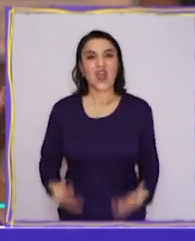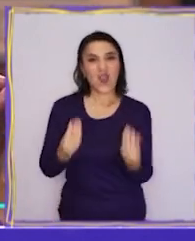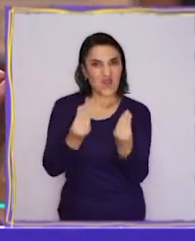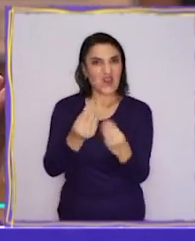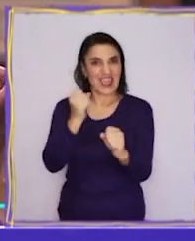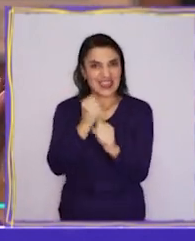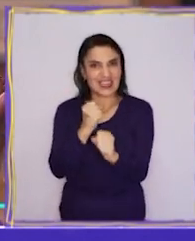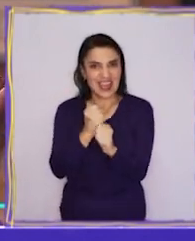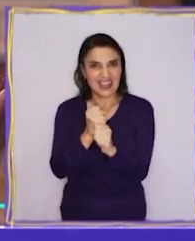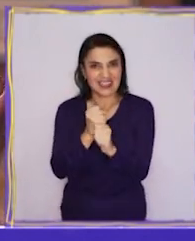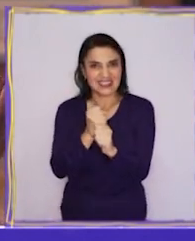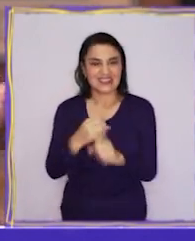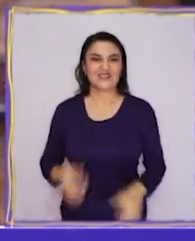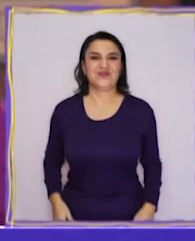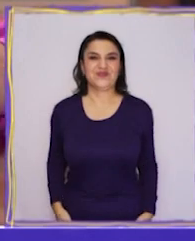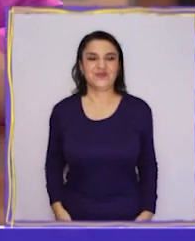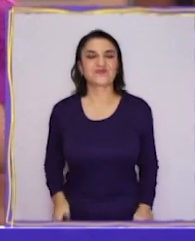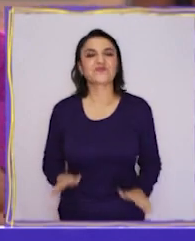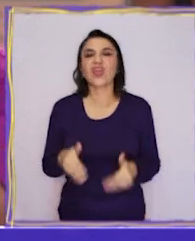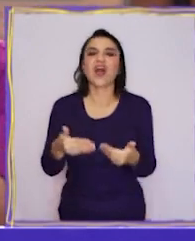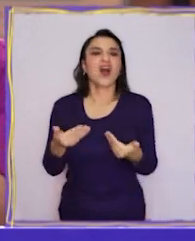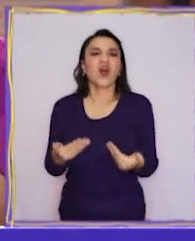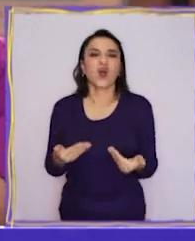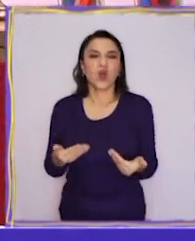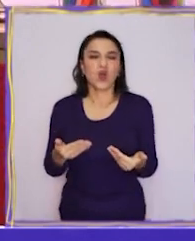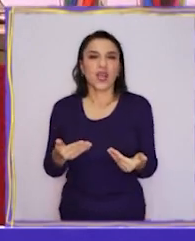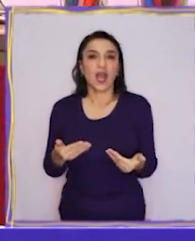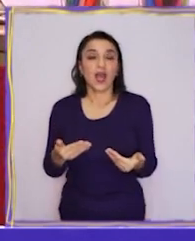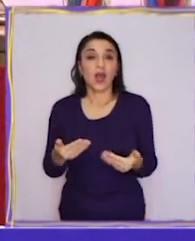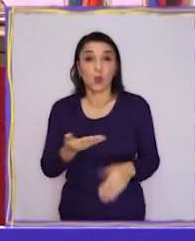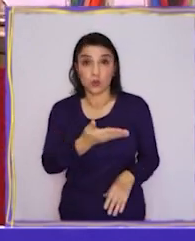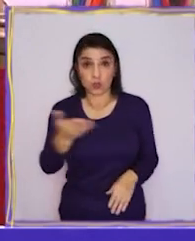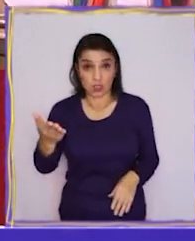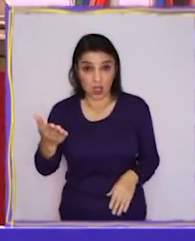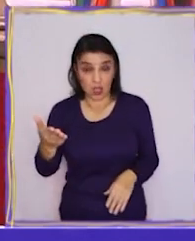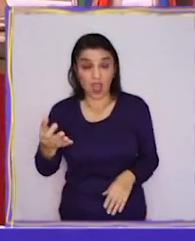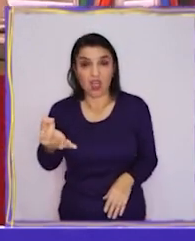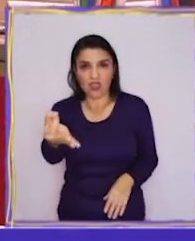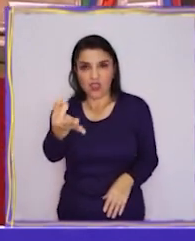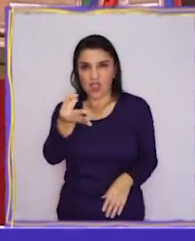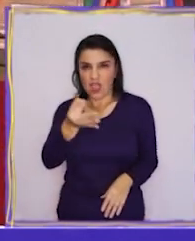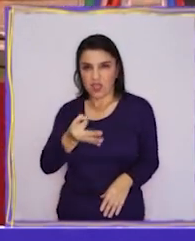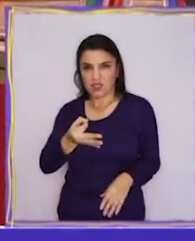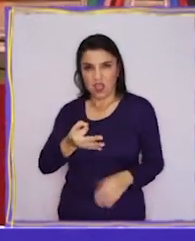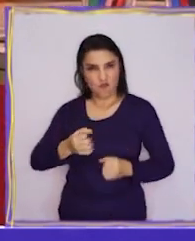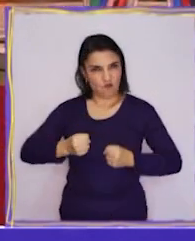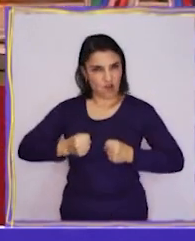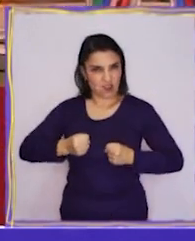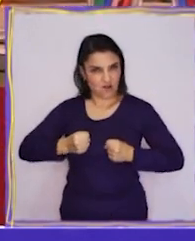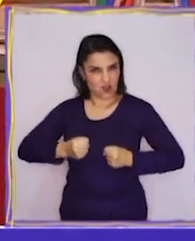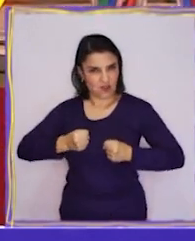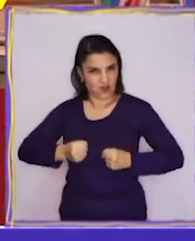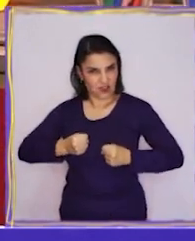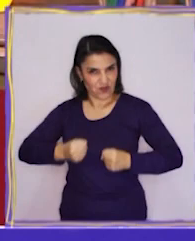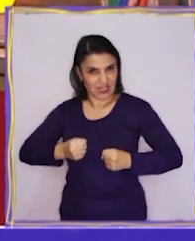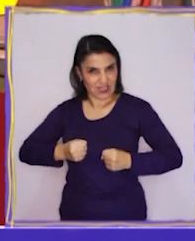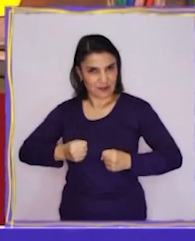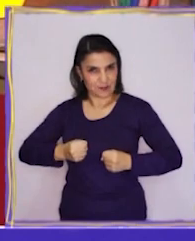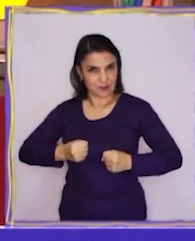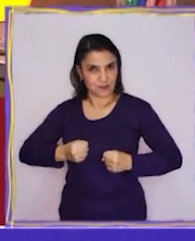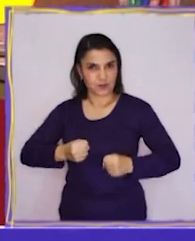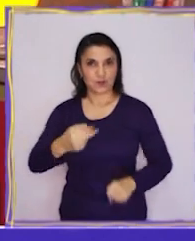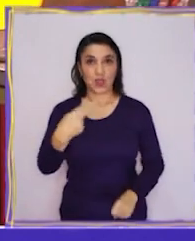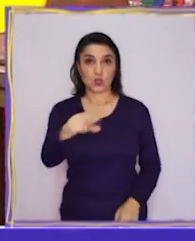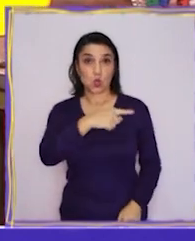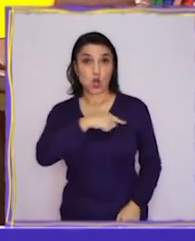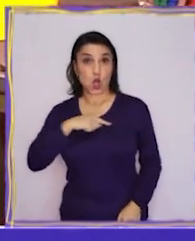¡Buen trabajo! Ahora, ¿me podrían decir, pero sí fuerte, fuerte, fuerte, fuerte,